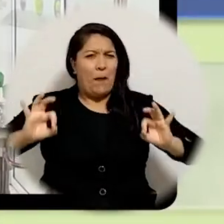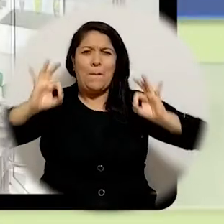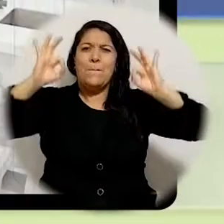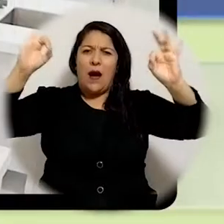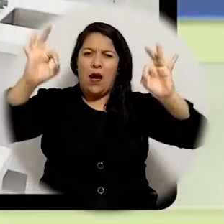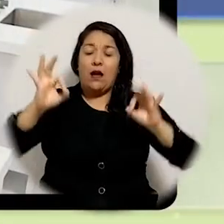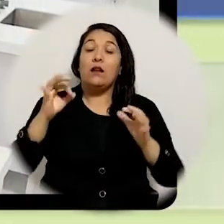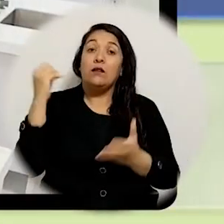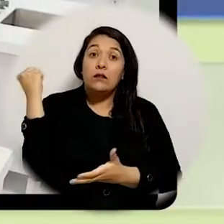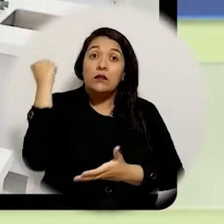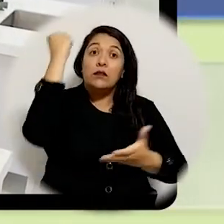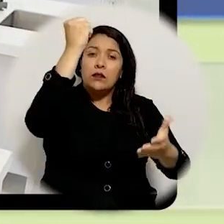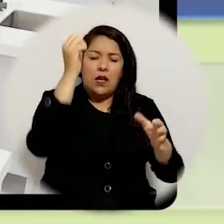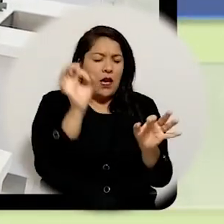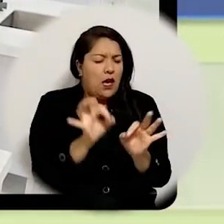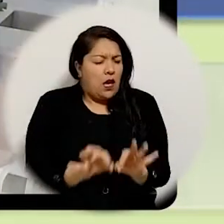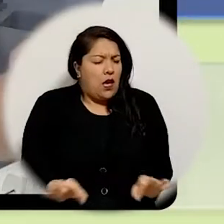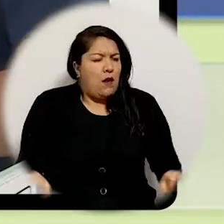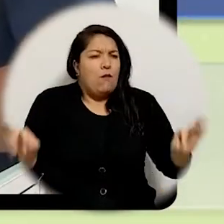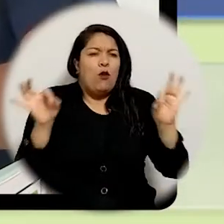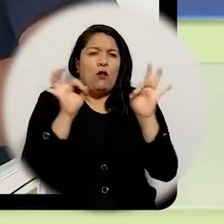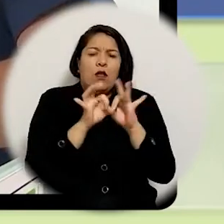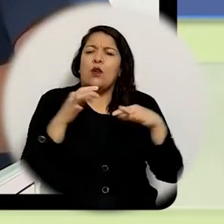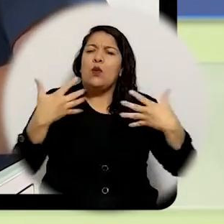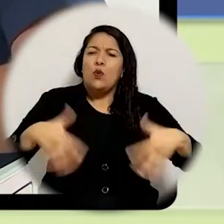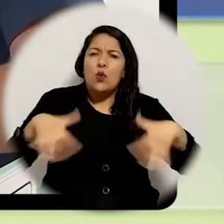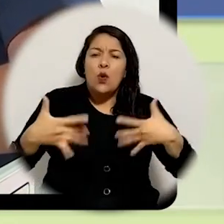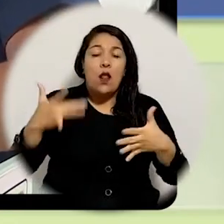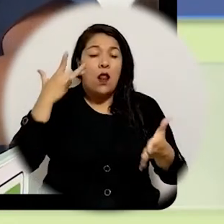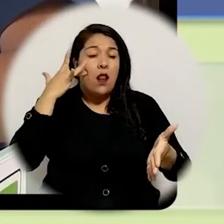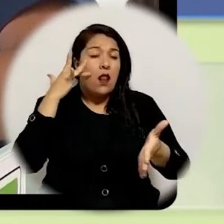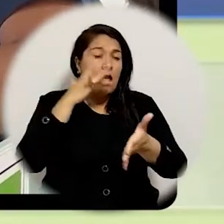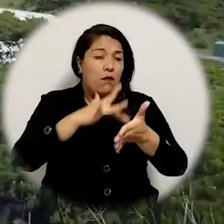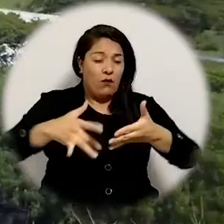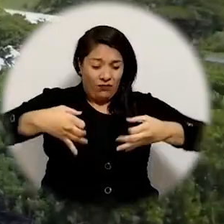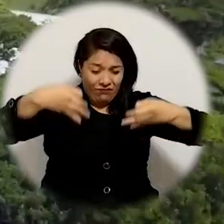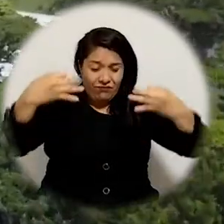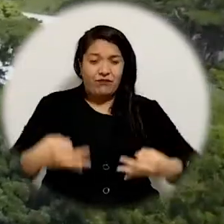es una inversión significativa importante hecha de forma transparente